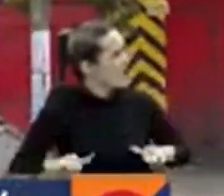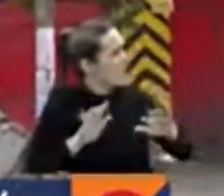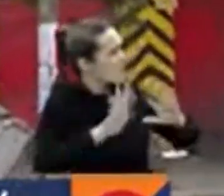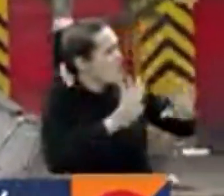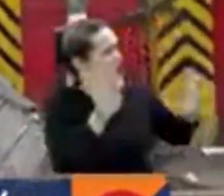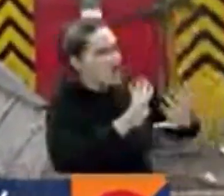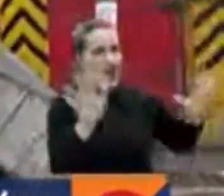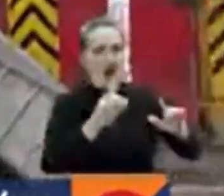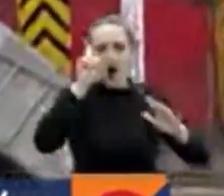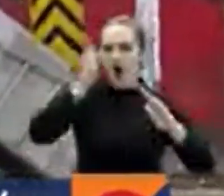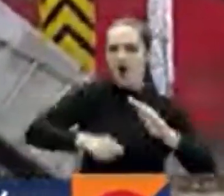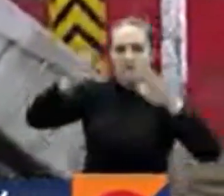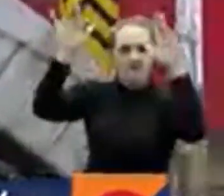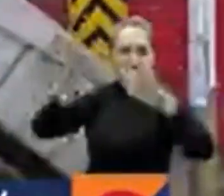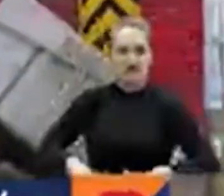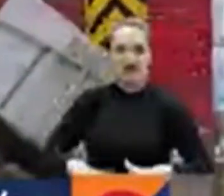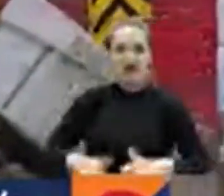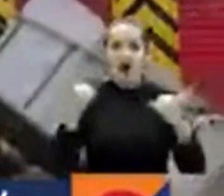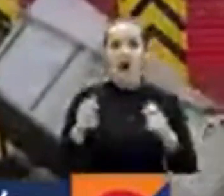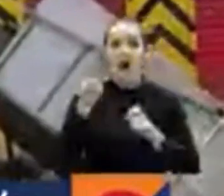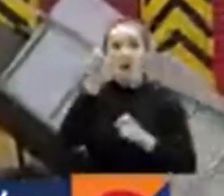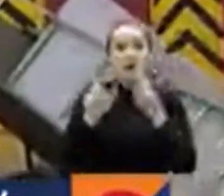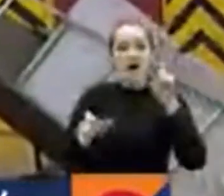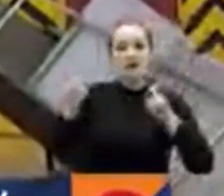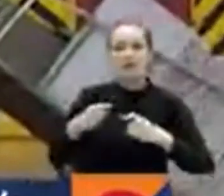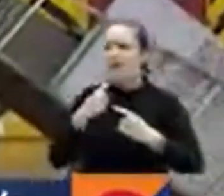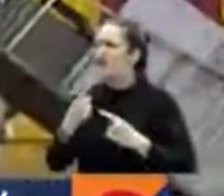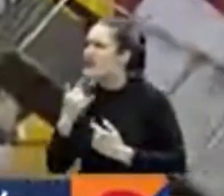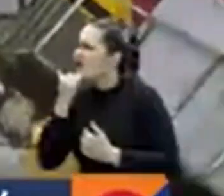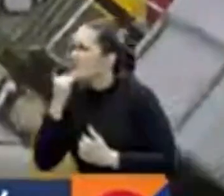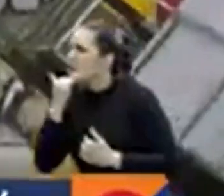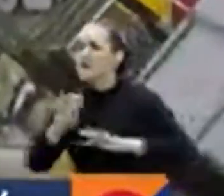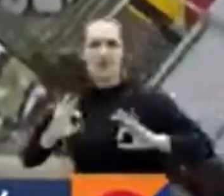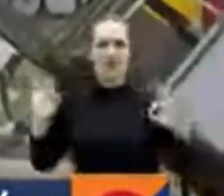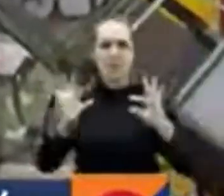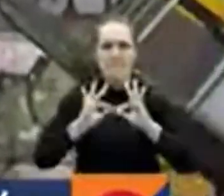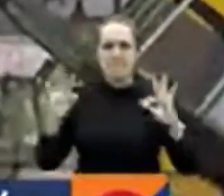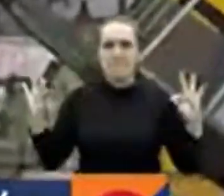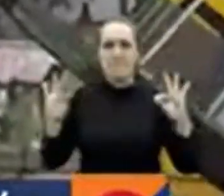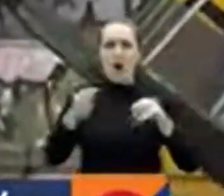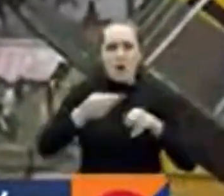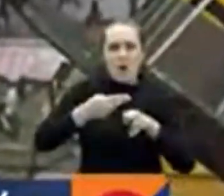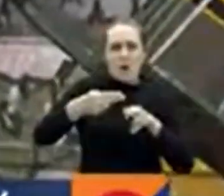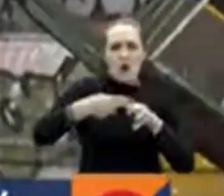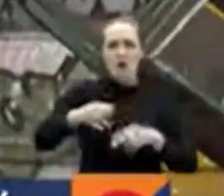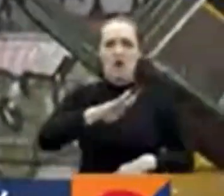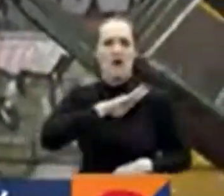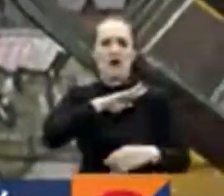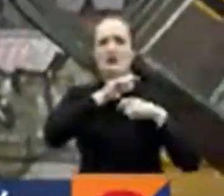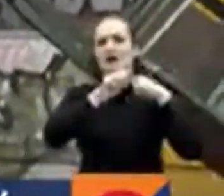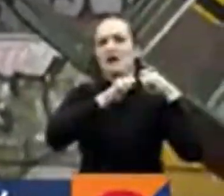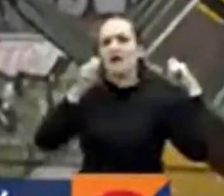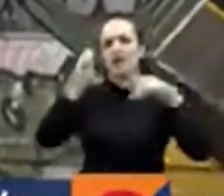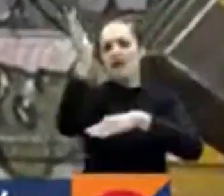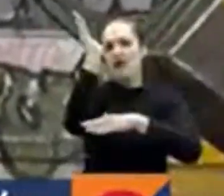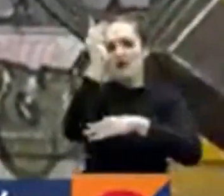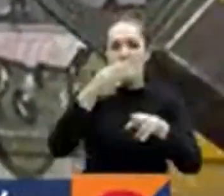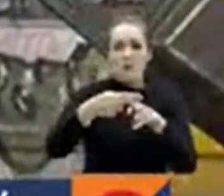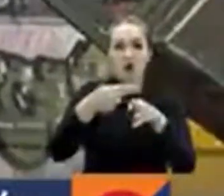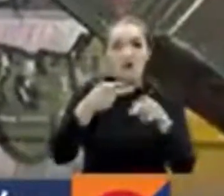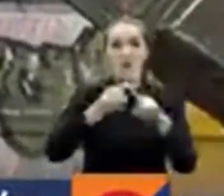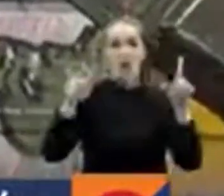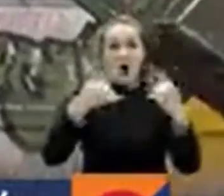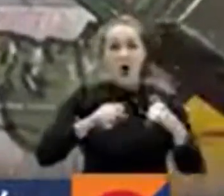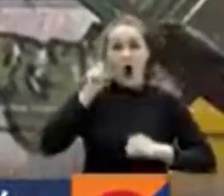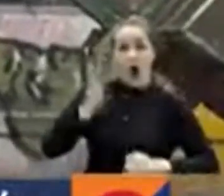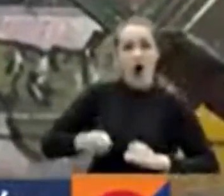Esa es la orden. Por ahora ninguna autoridad se pronuncia. Dice que la alcaldesa mayor hará un pronunciamiento en horas de la tarde, pero esa es la orden. Cuando llegaron